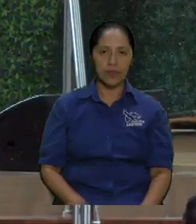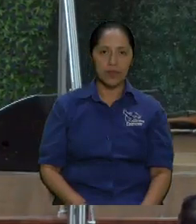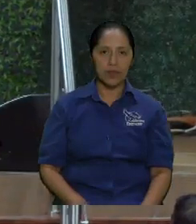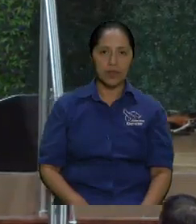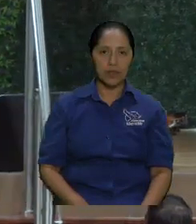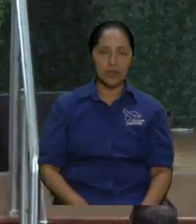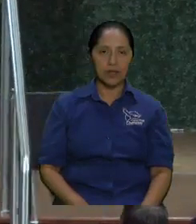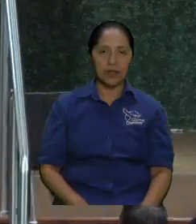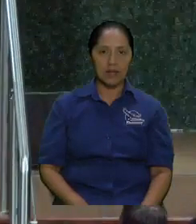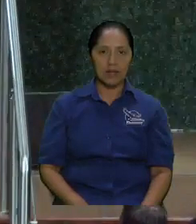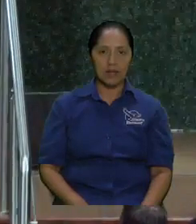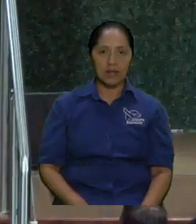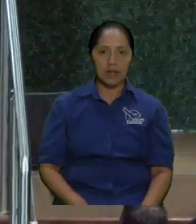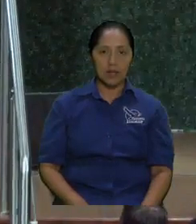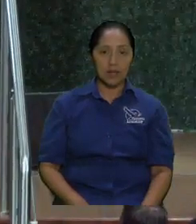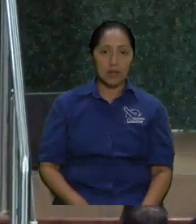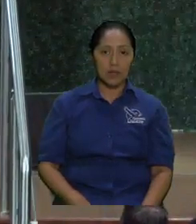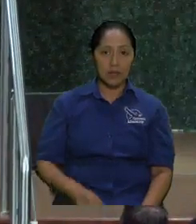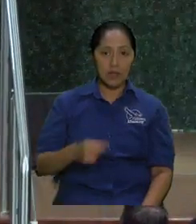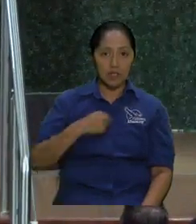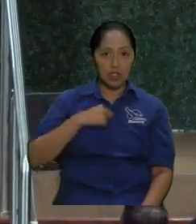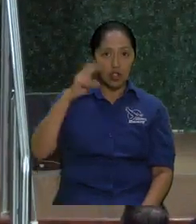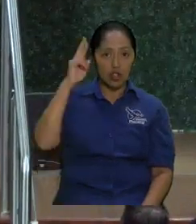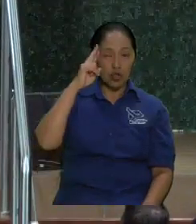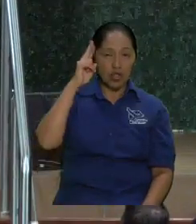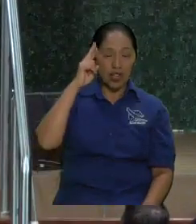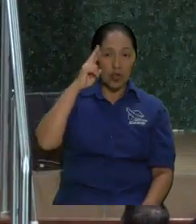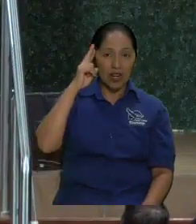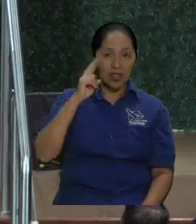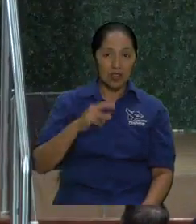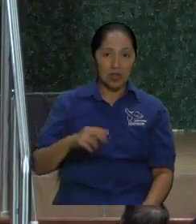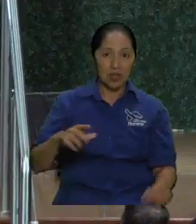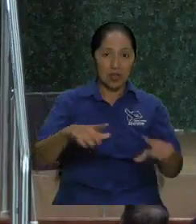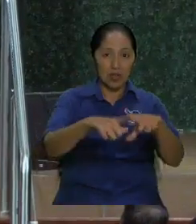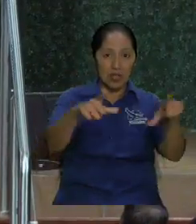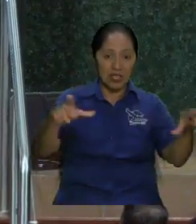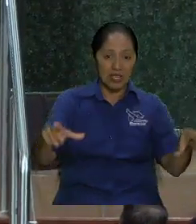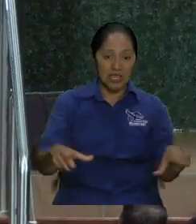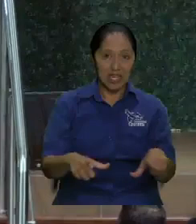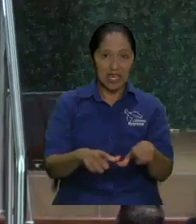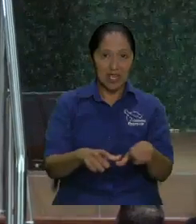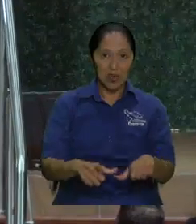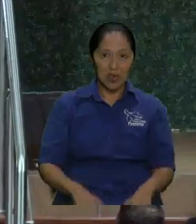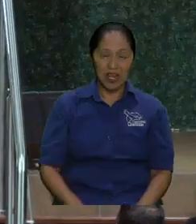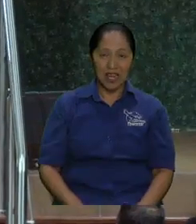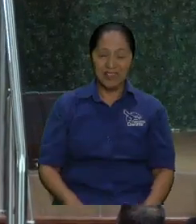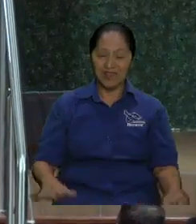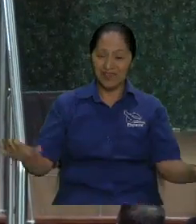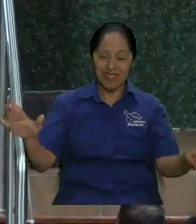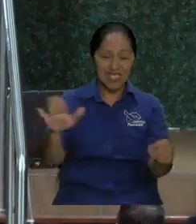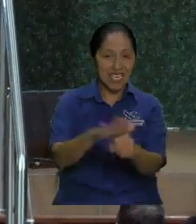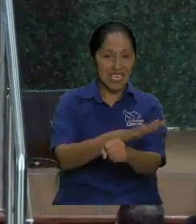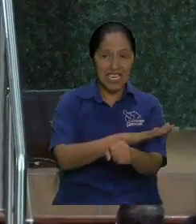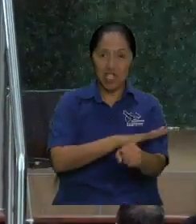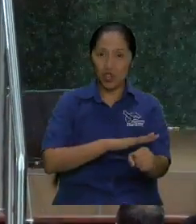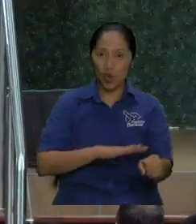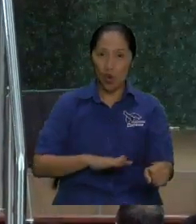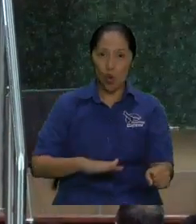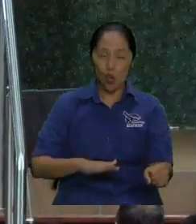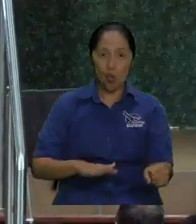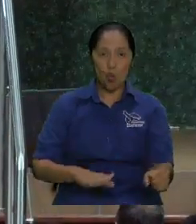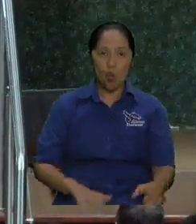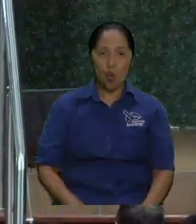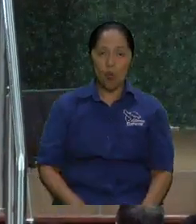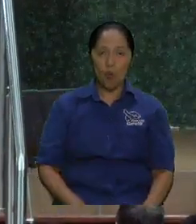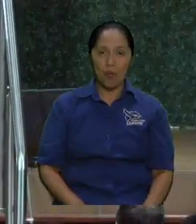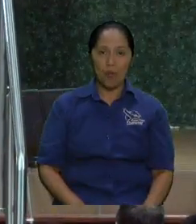llenó así literalmente pero literalmente no habían pasillos no había lugar aquí adentro adelante las